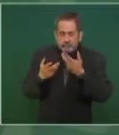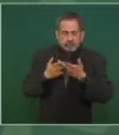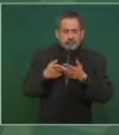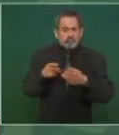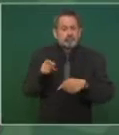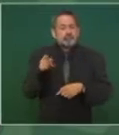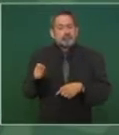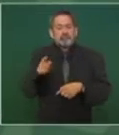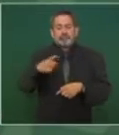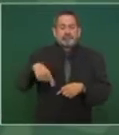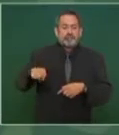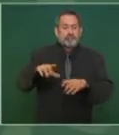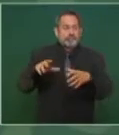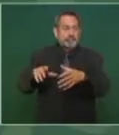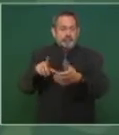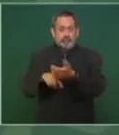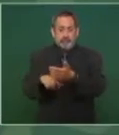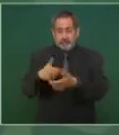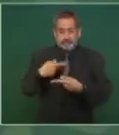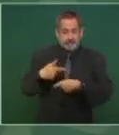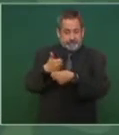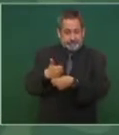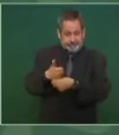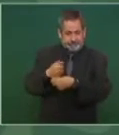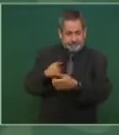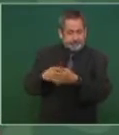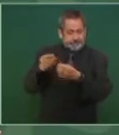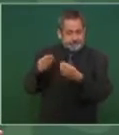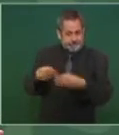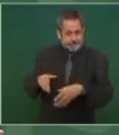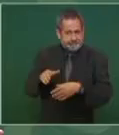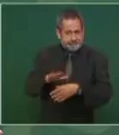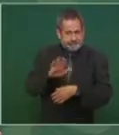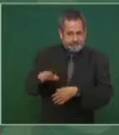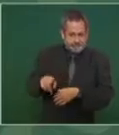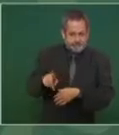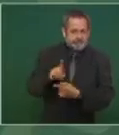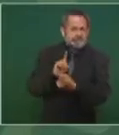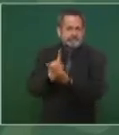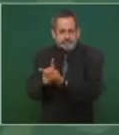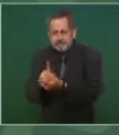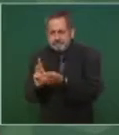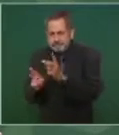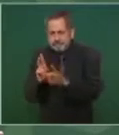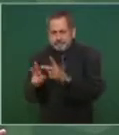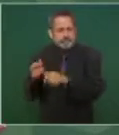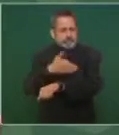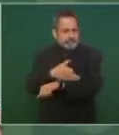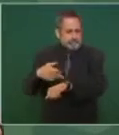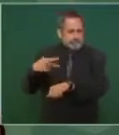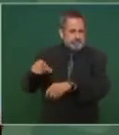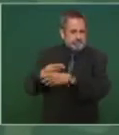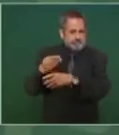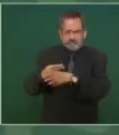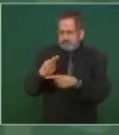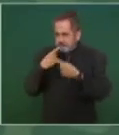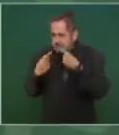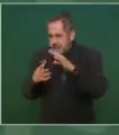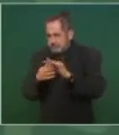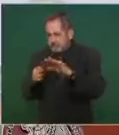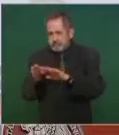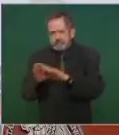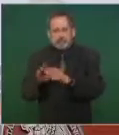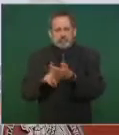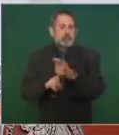víctimas, a sus familiares, las víctimas